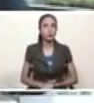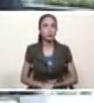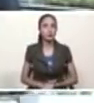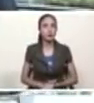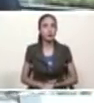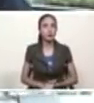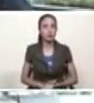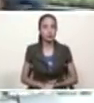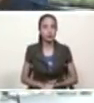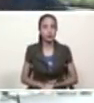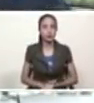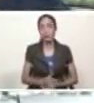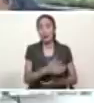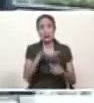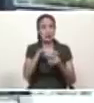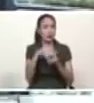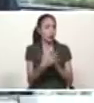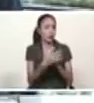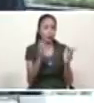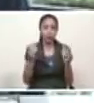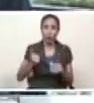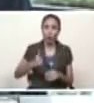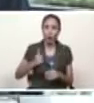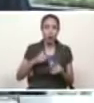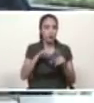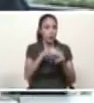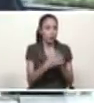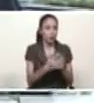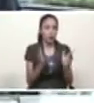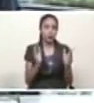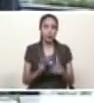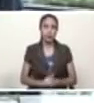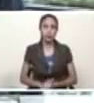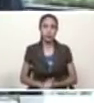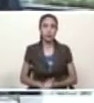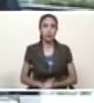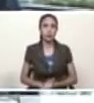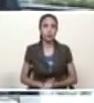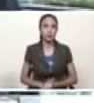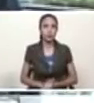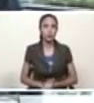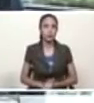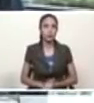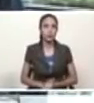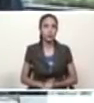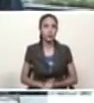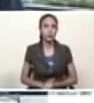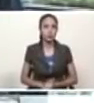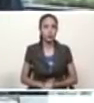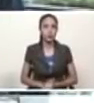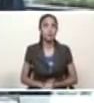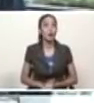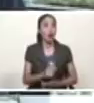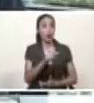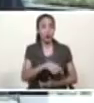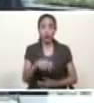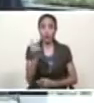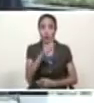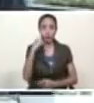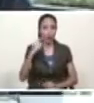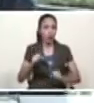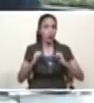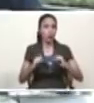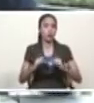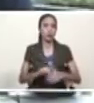en las circunstancias que nos toque enfrentarla ya eso se ha demostrado que Venezuela no se rinde que